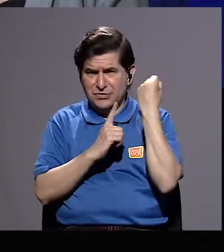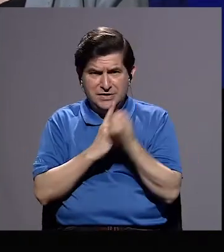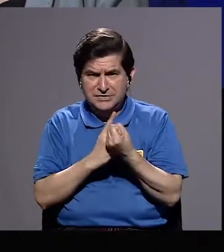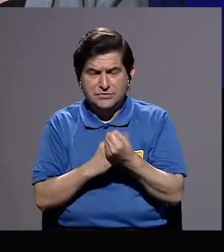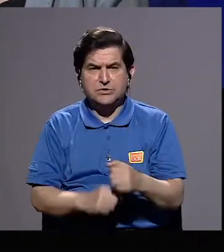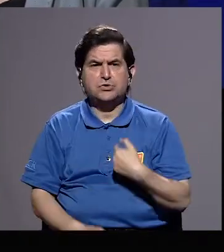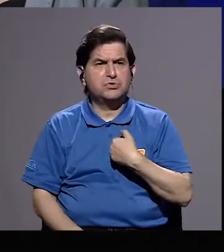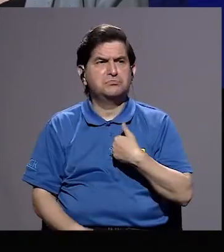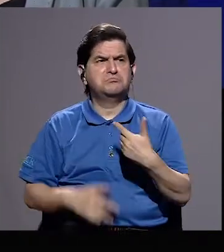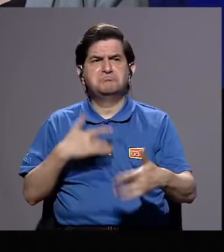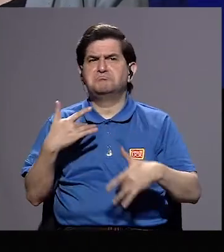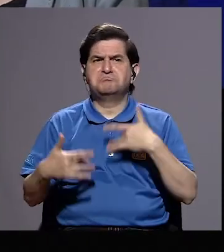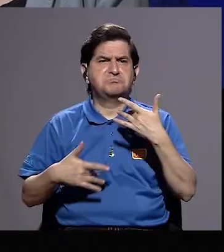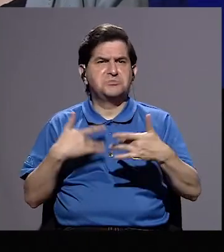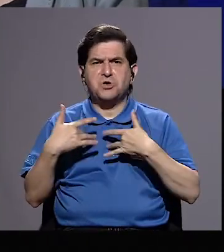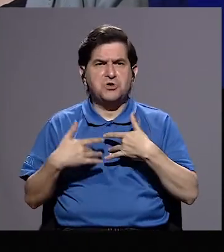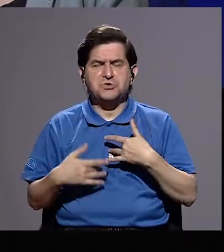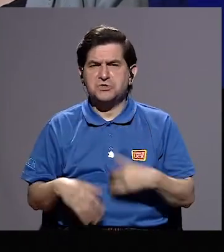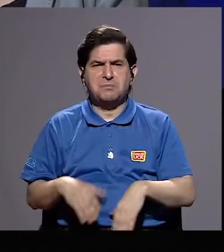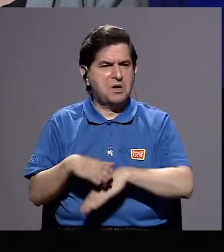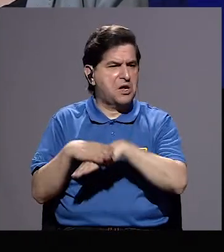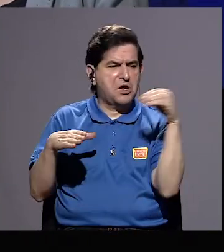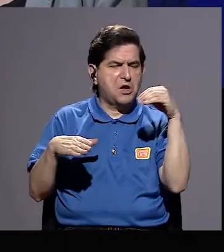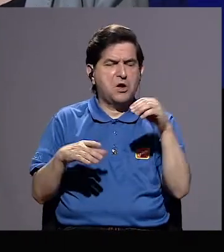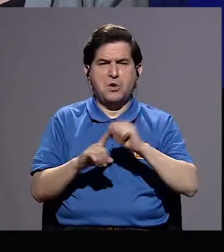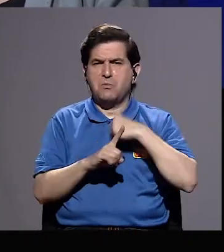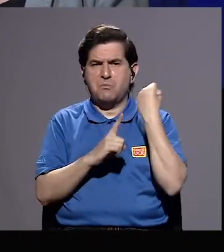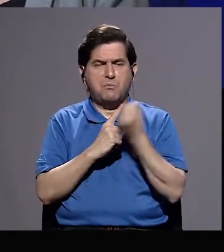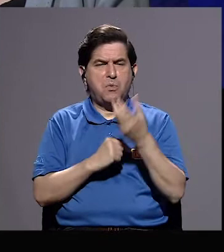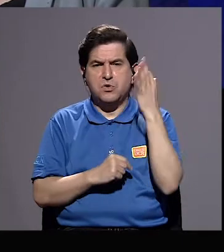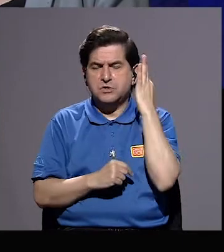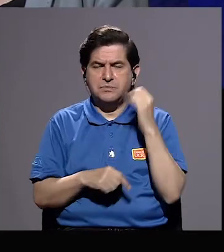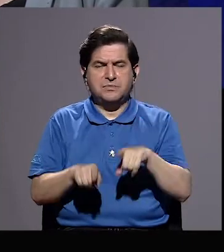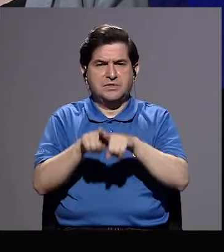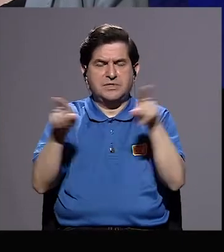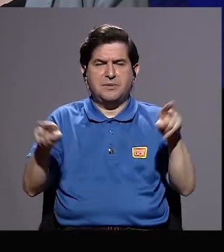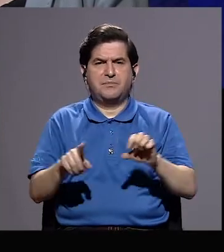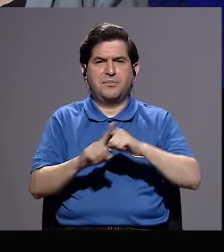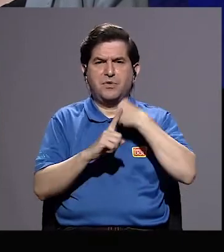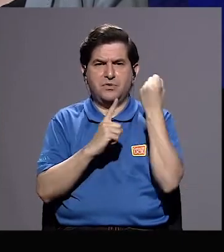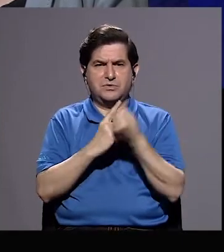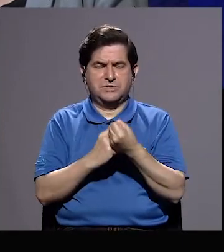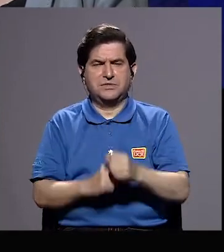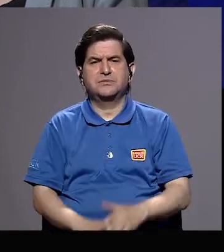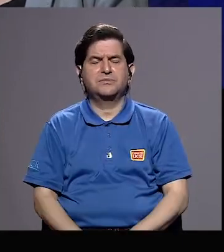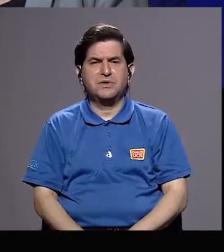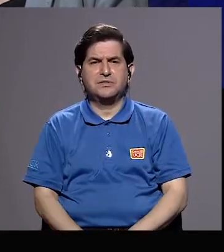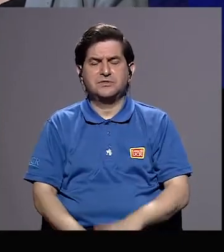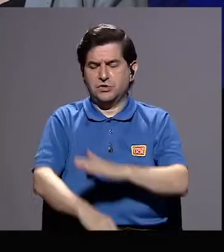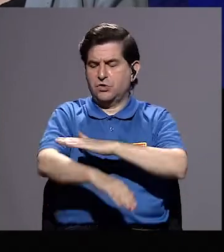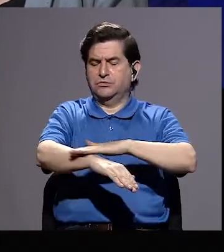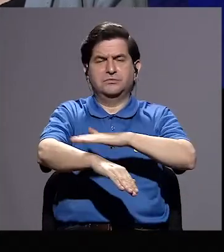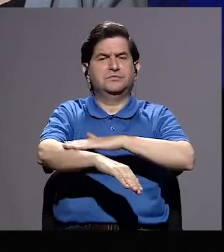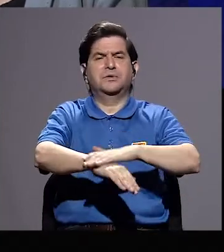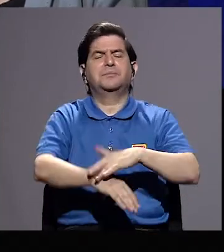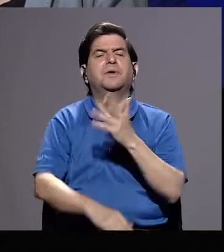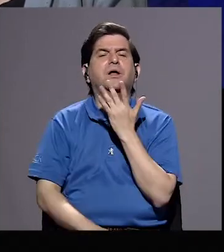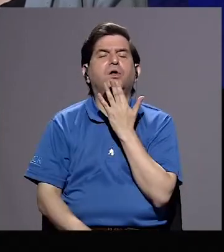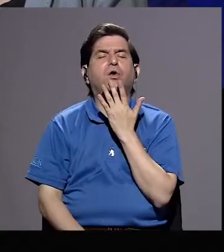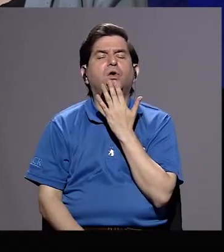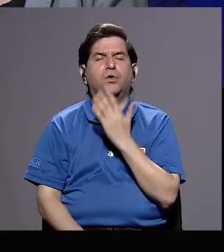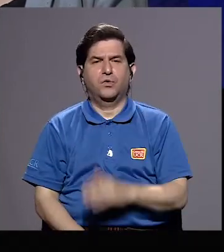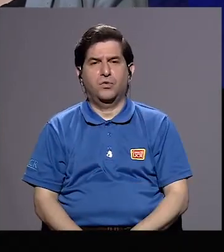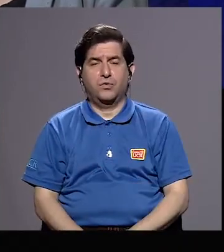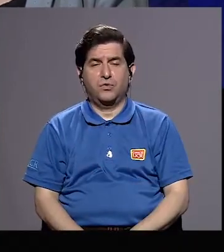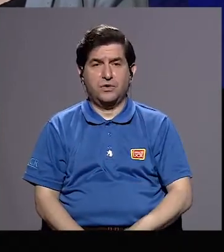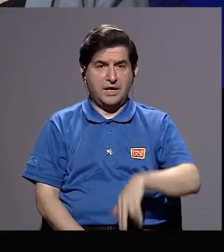Bueno, yo no me sentí excluida ni por la condición de mujer ni por la condición de la piel, el color